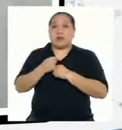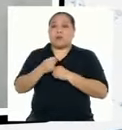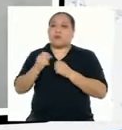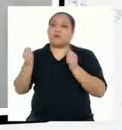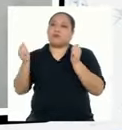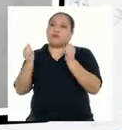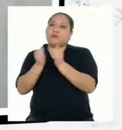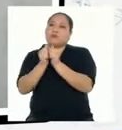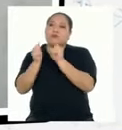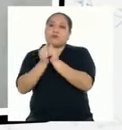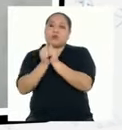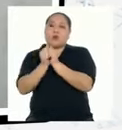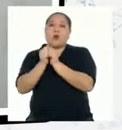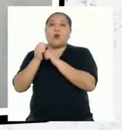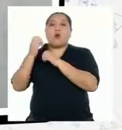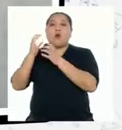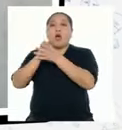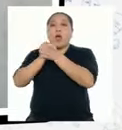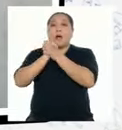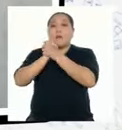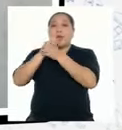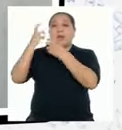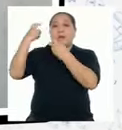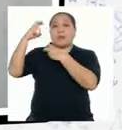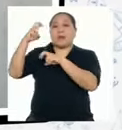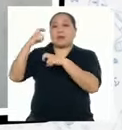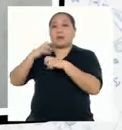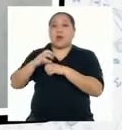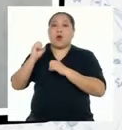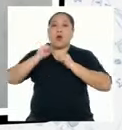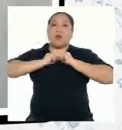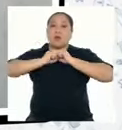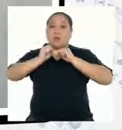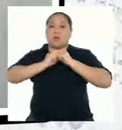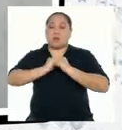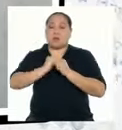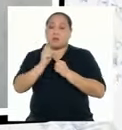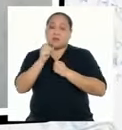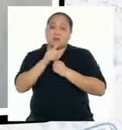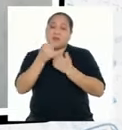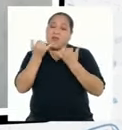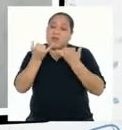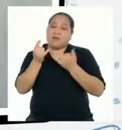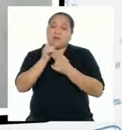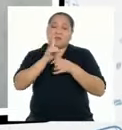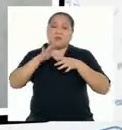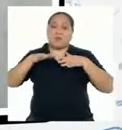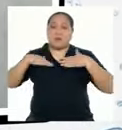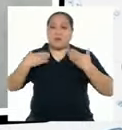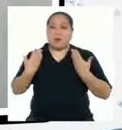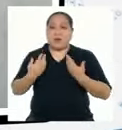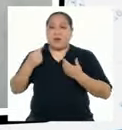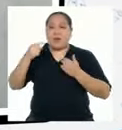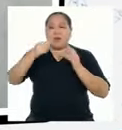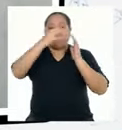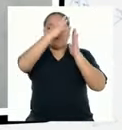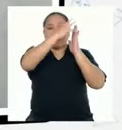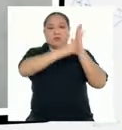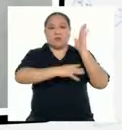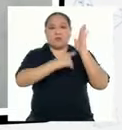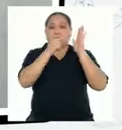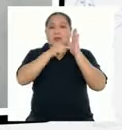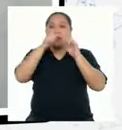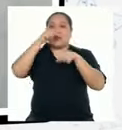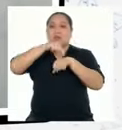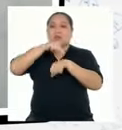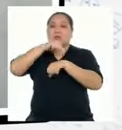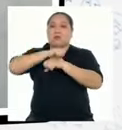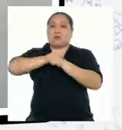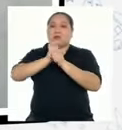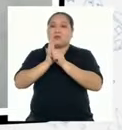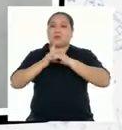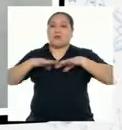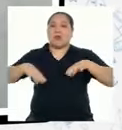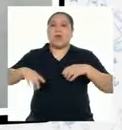Actualmente eso ya no se puede hacer Y por eso mi columna de actividades durante la pandemia están Cantar, colorear,